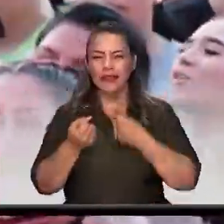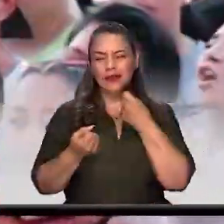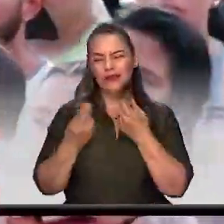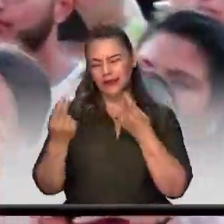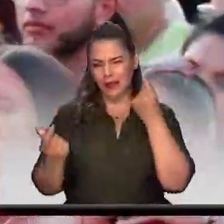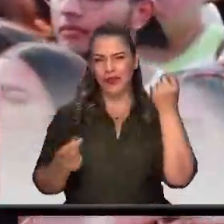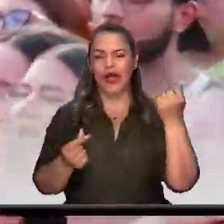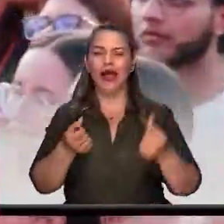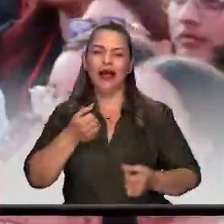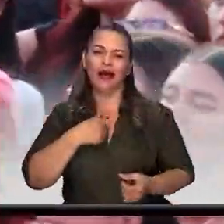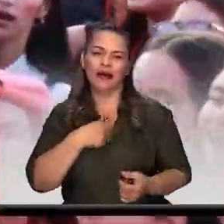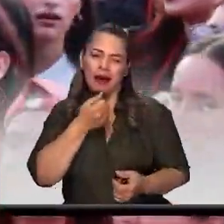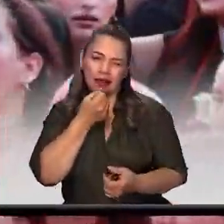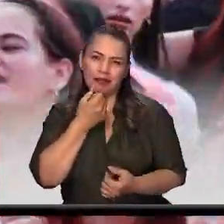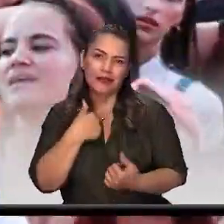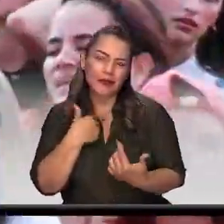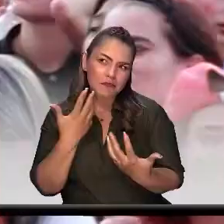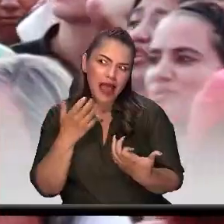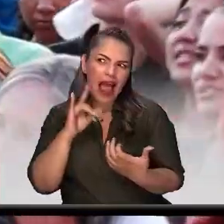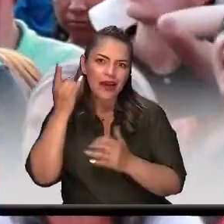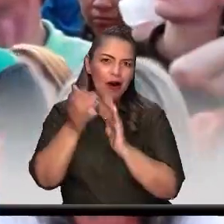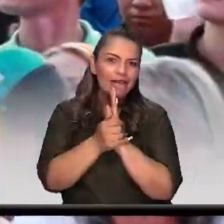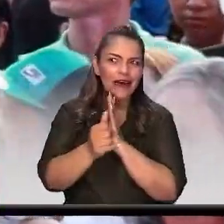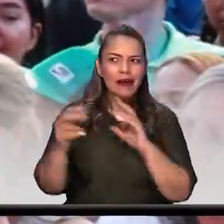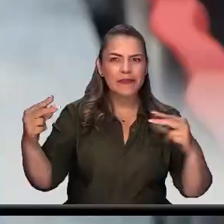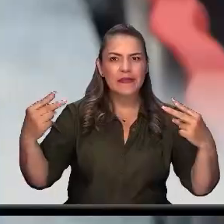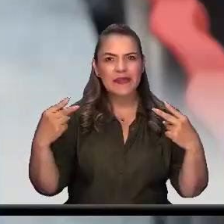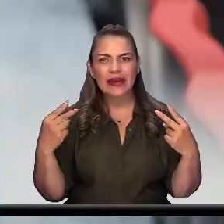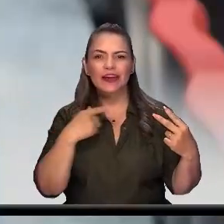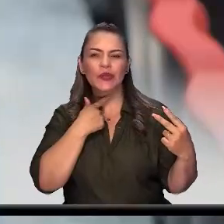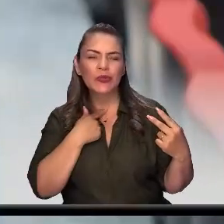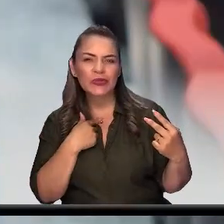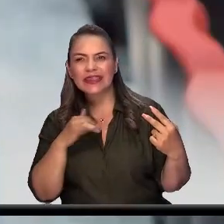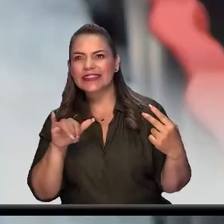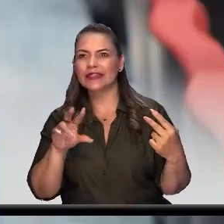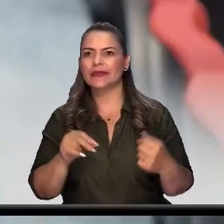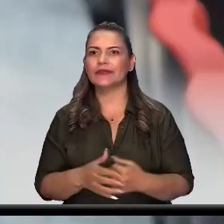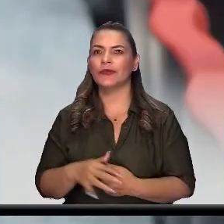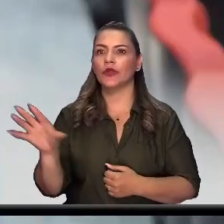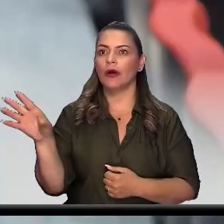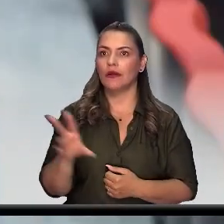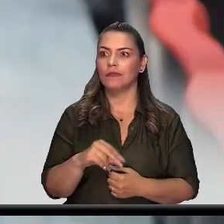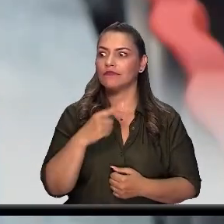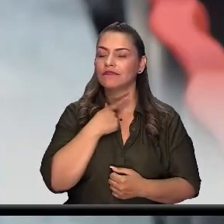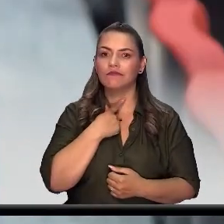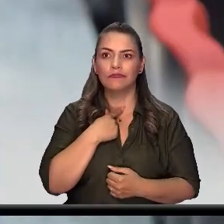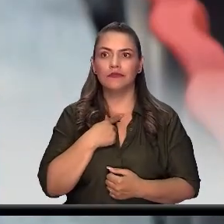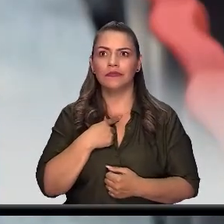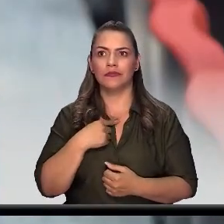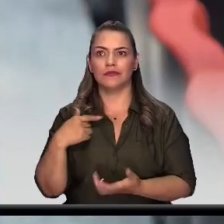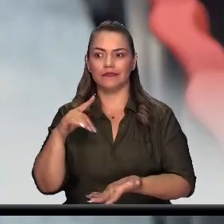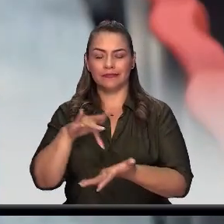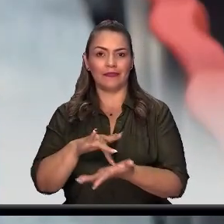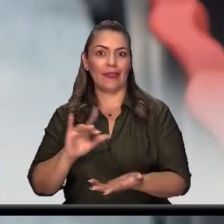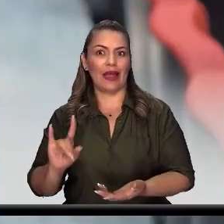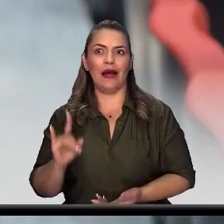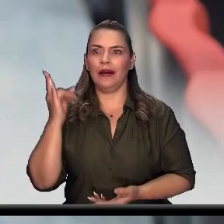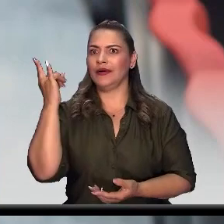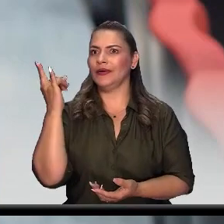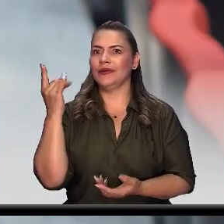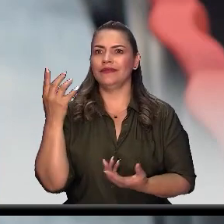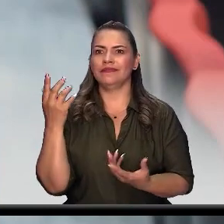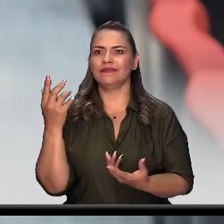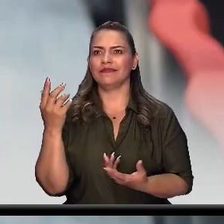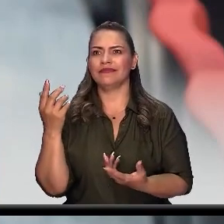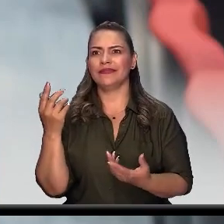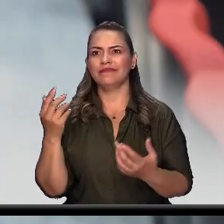qué decían sobre mi talento, qué les parecía y todos aceptaban y para mí era algo insignificante ya que yo